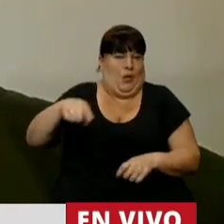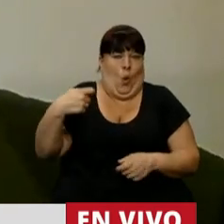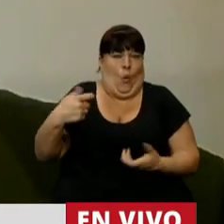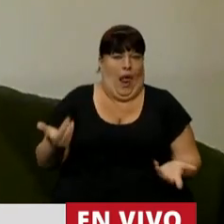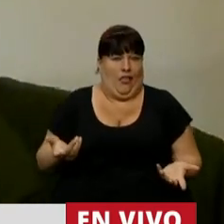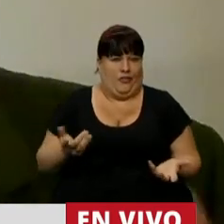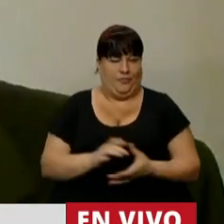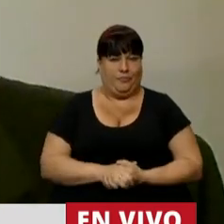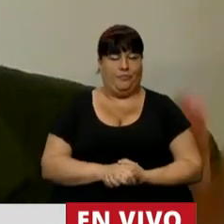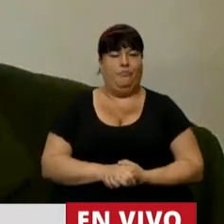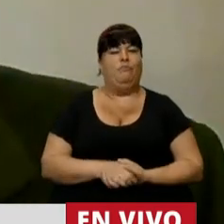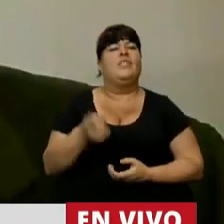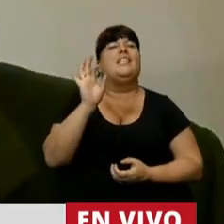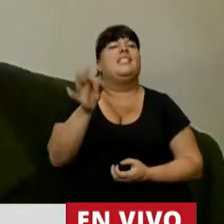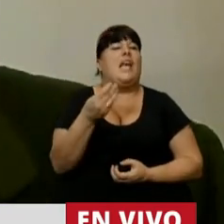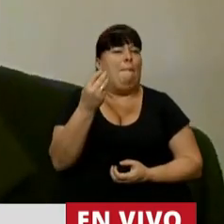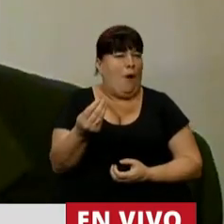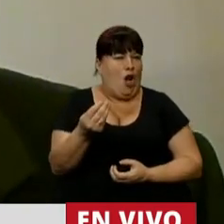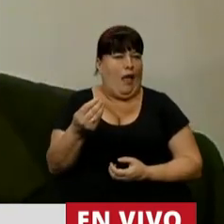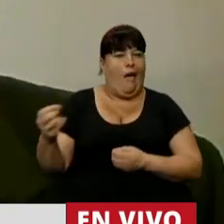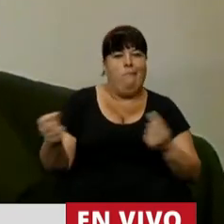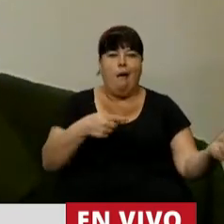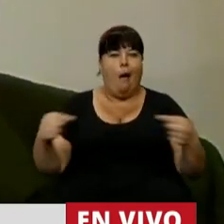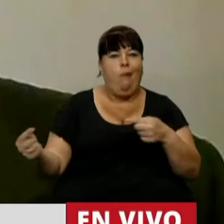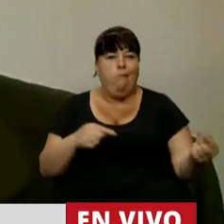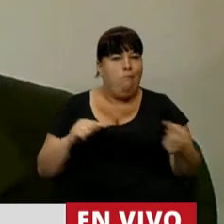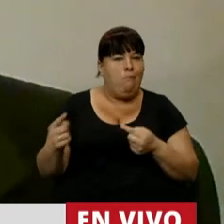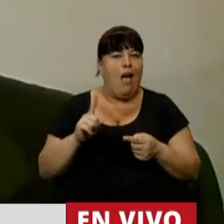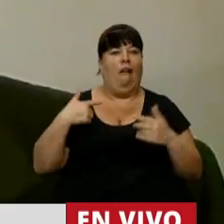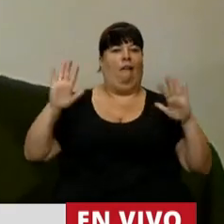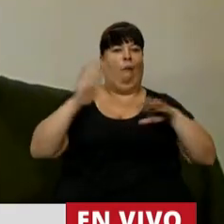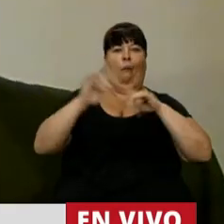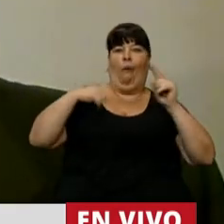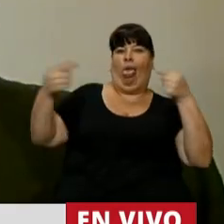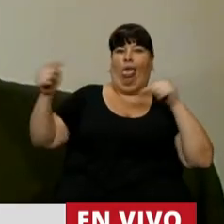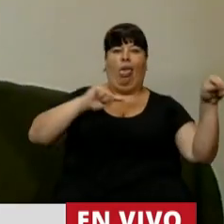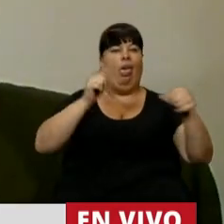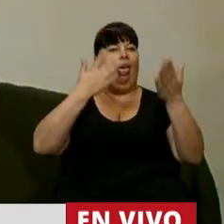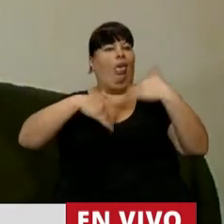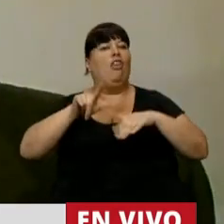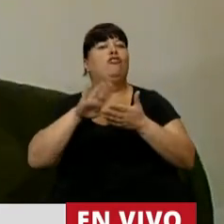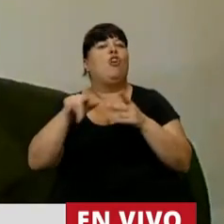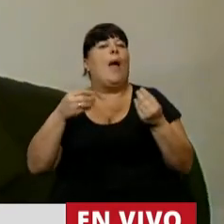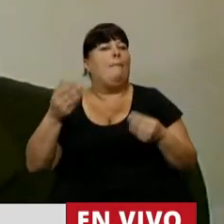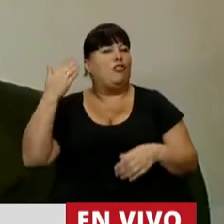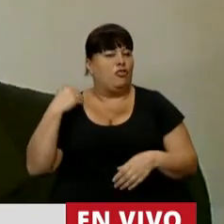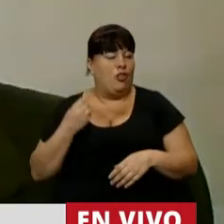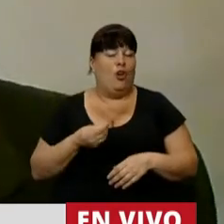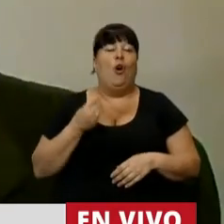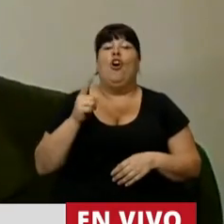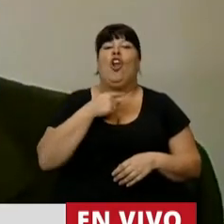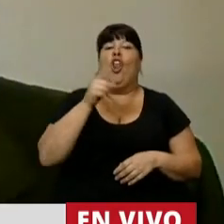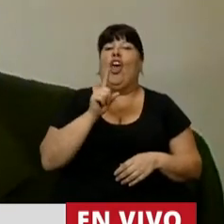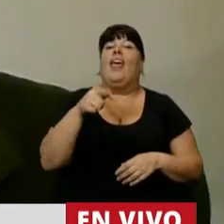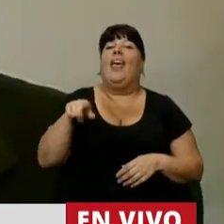jubilados ¿y saben por qué se tiran todo por la cabeza y no se hacen cargo de lo que ha pasado? porque se